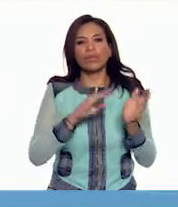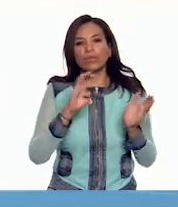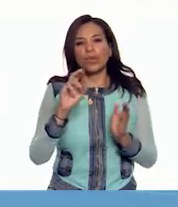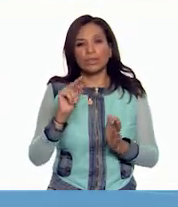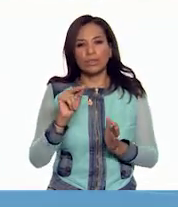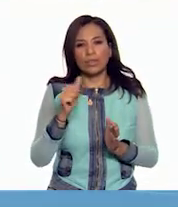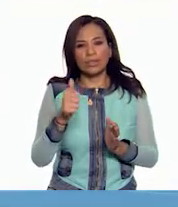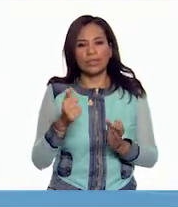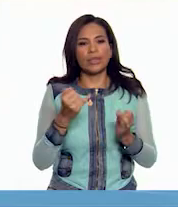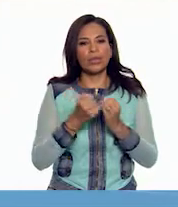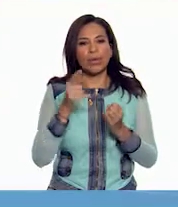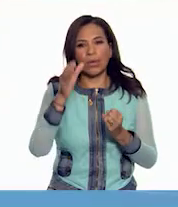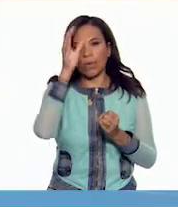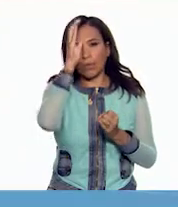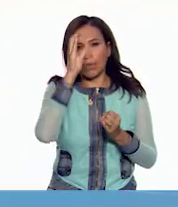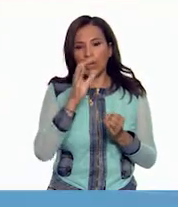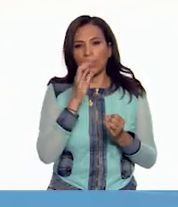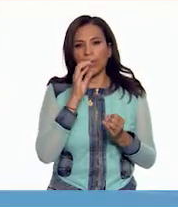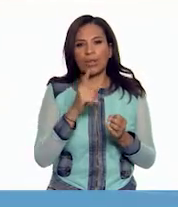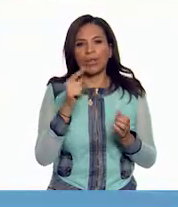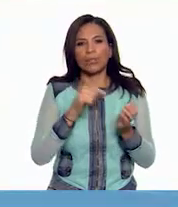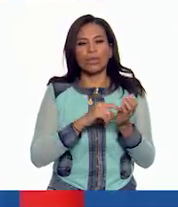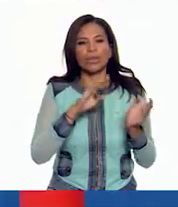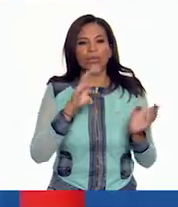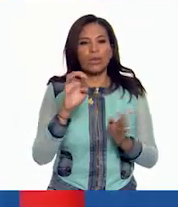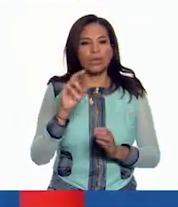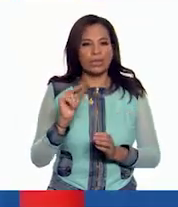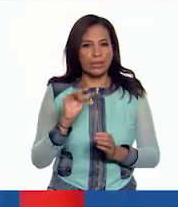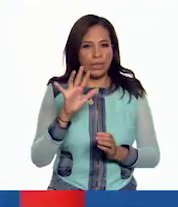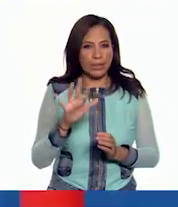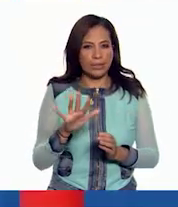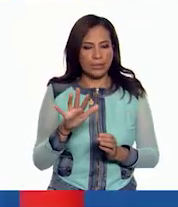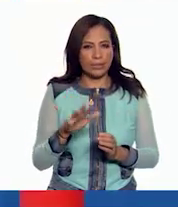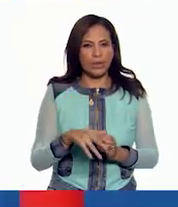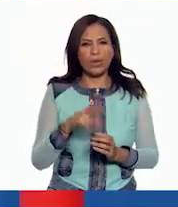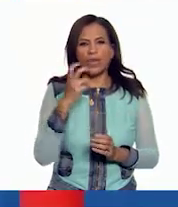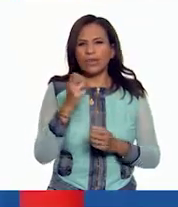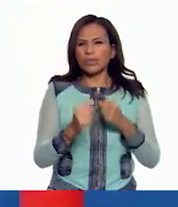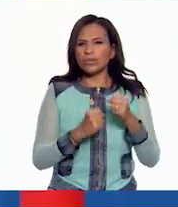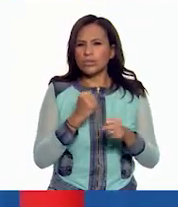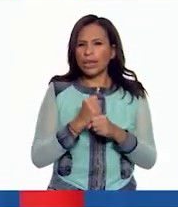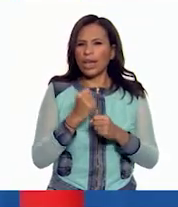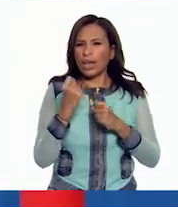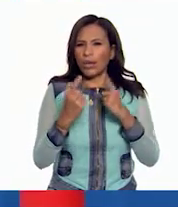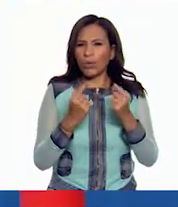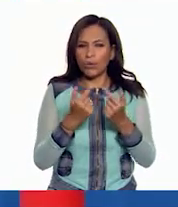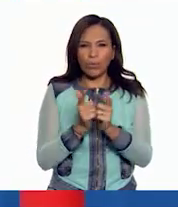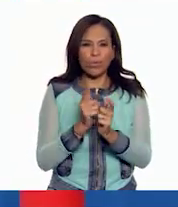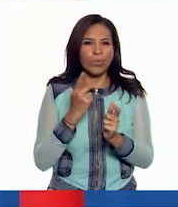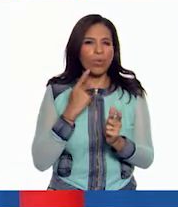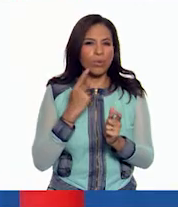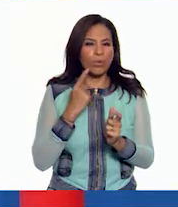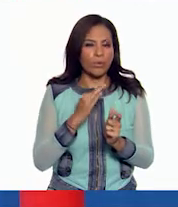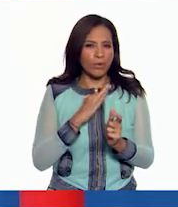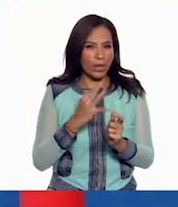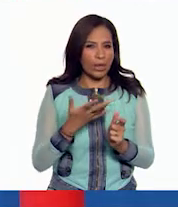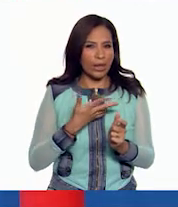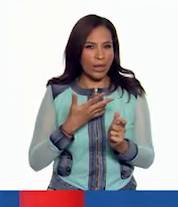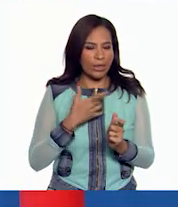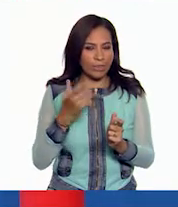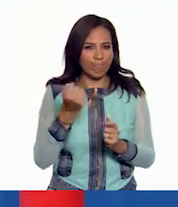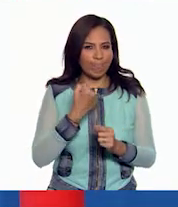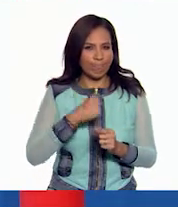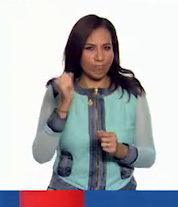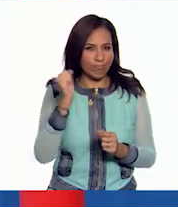y también en Coahuila en 1985. ¿Y en esos años algún partido de oposición logró adquirir la